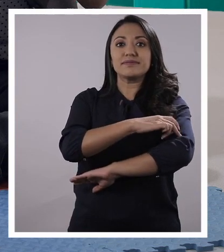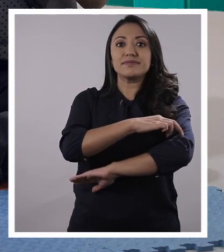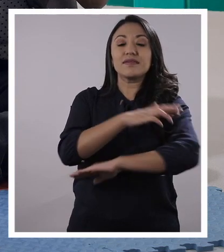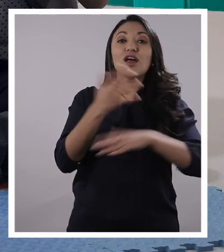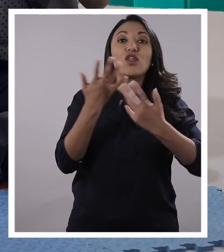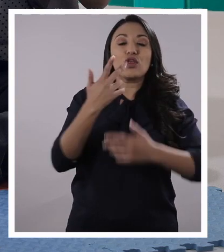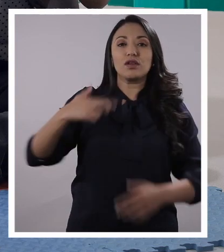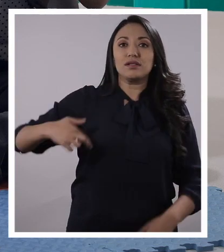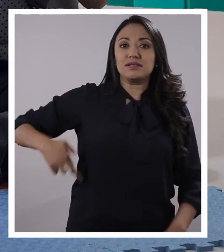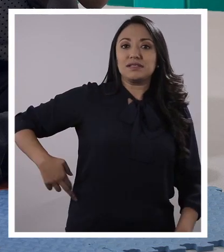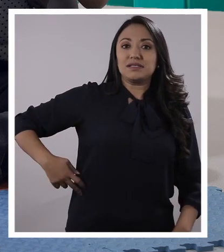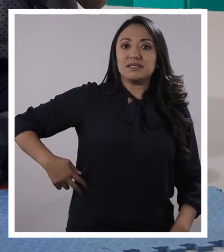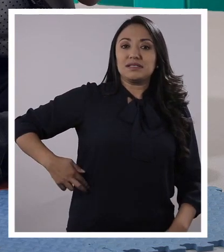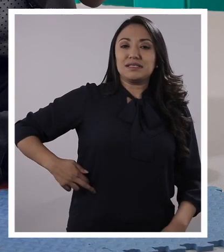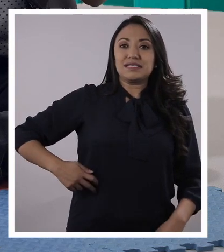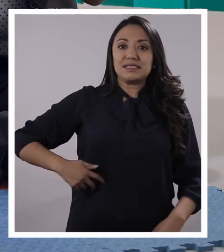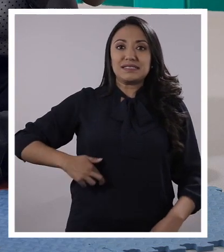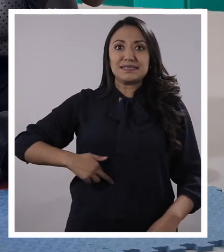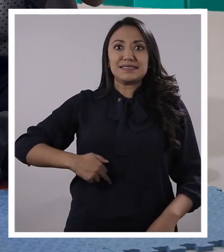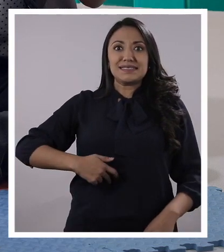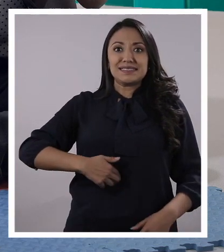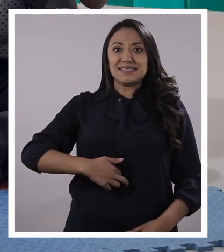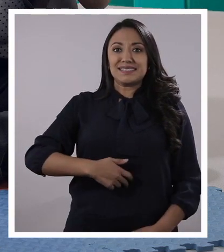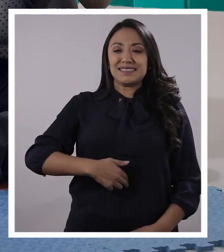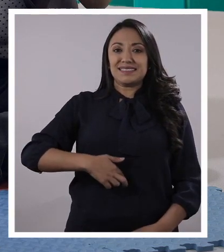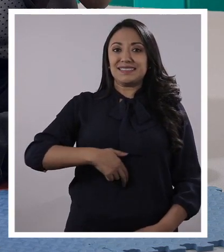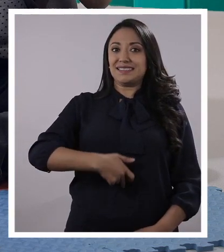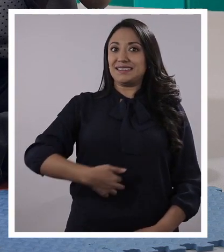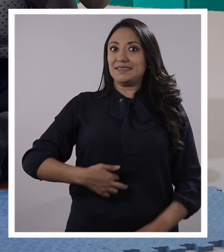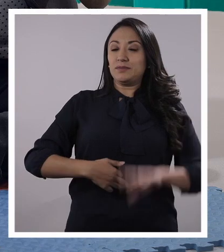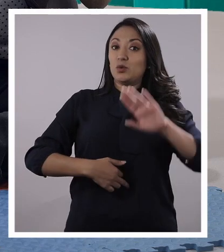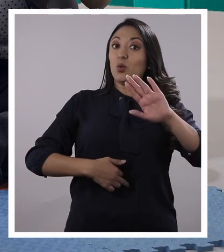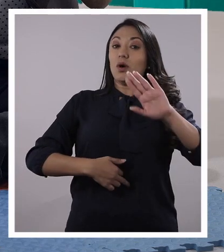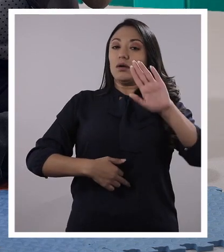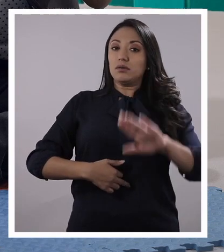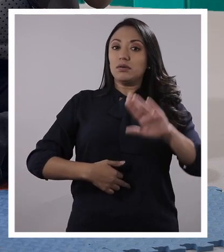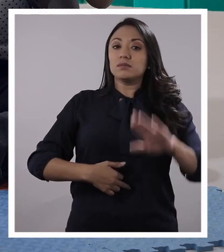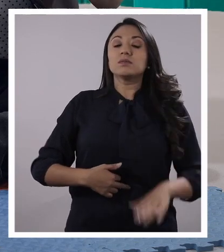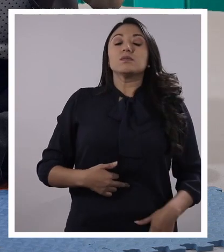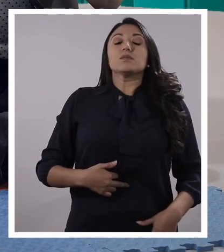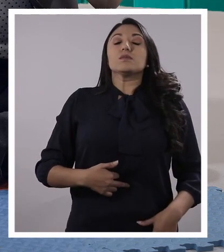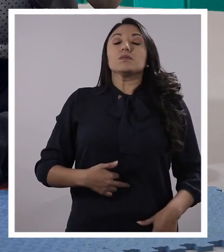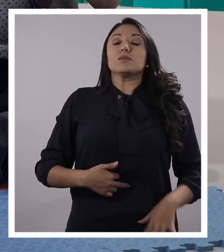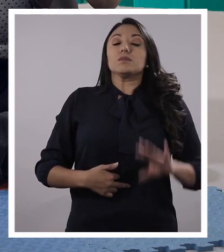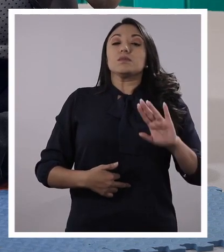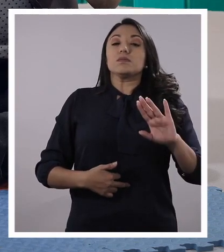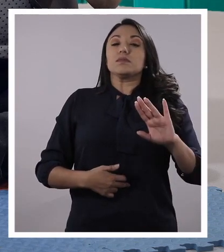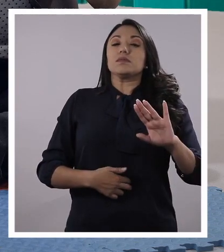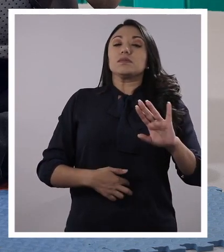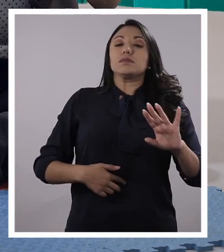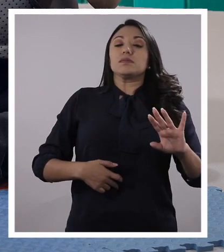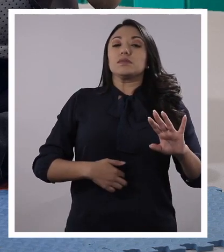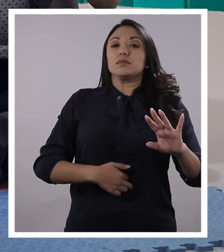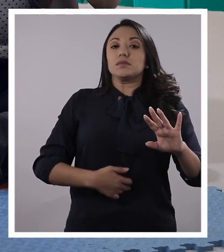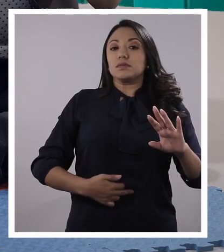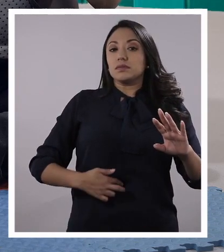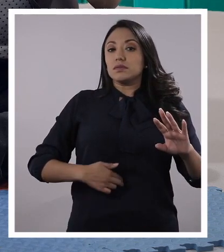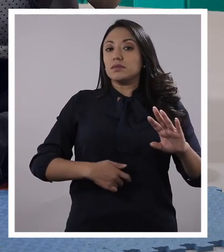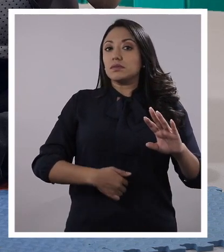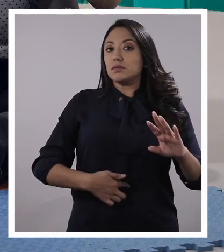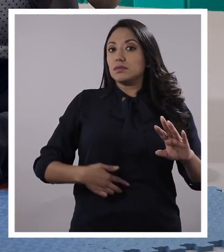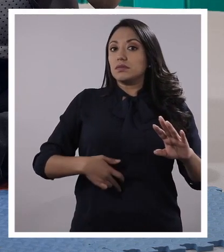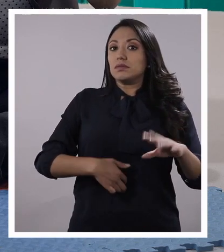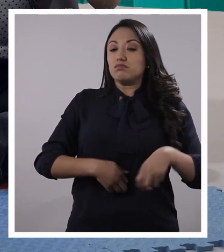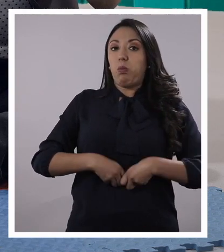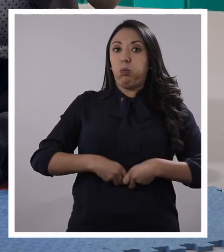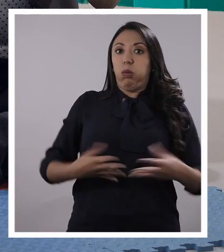llegando a su estómago. Cuidado. Contenga la respiración porque si respira muy fuerte